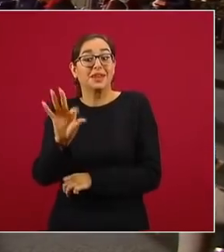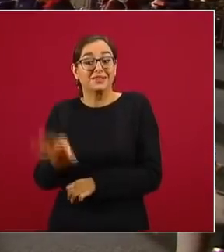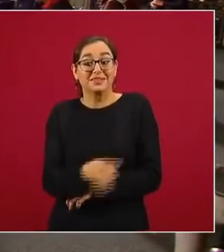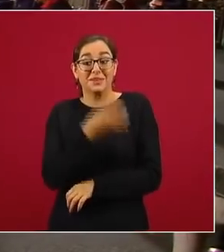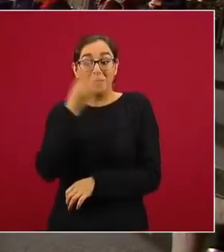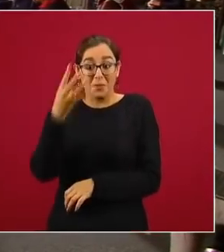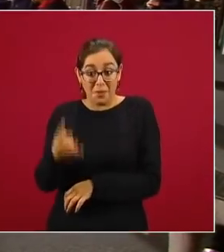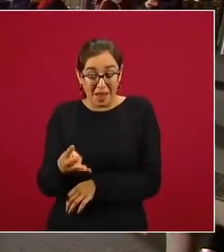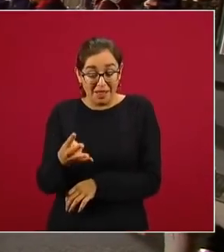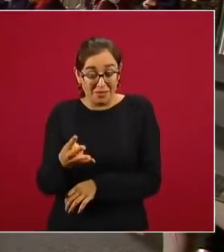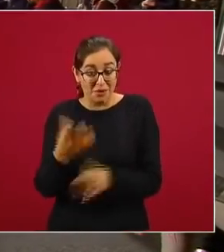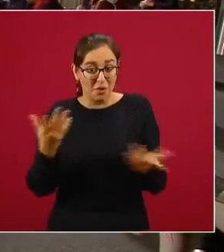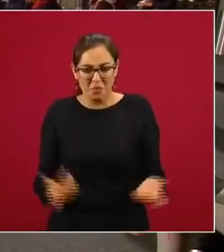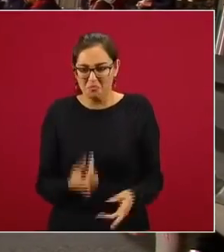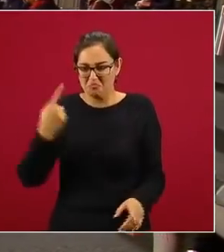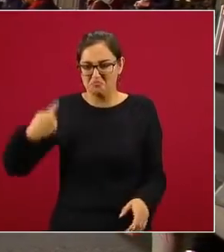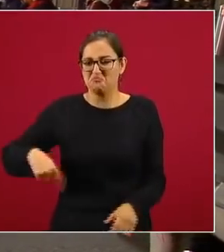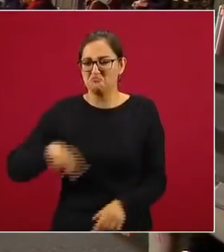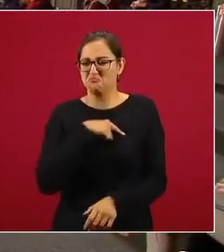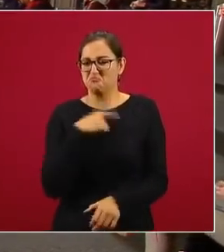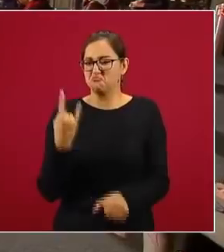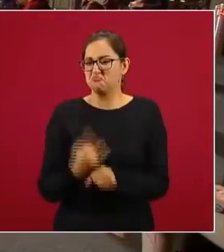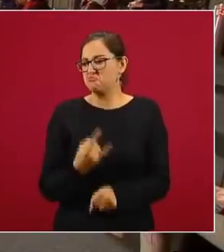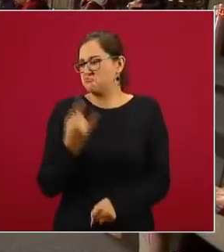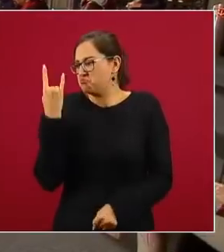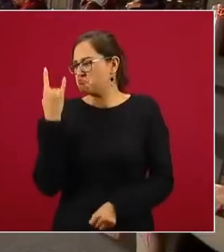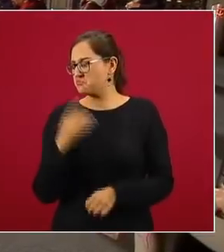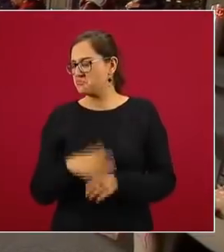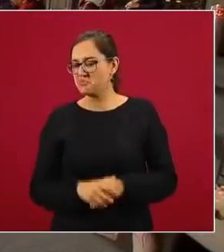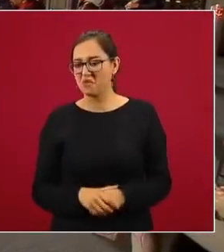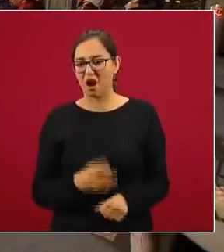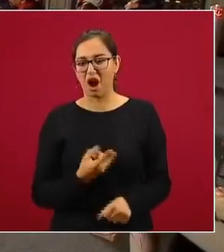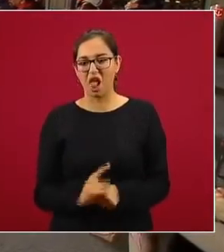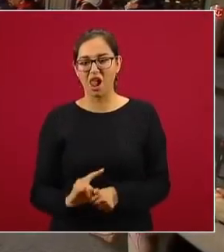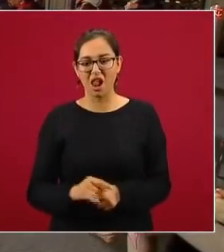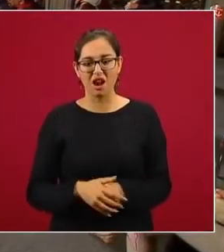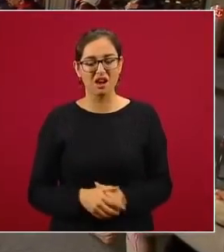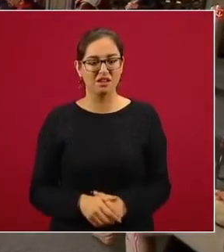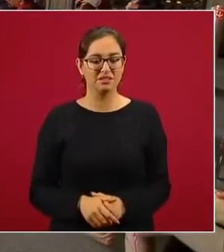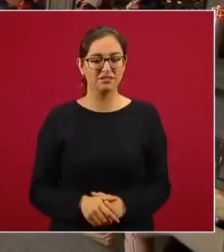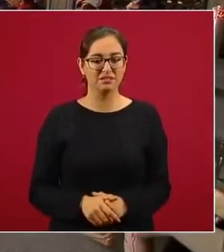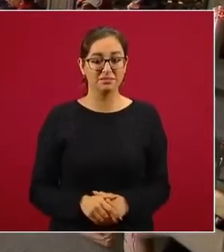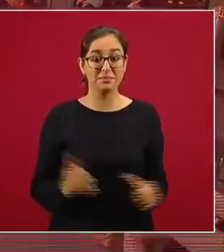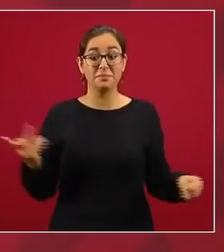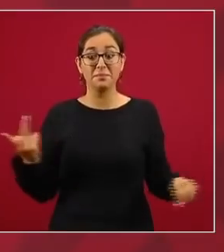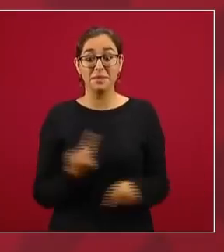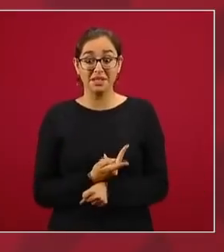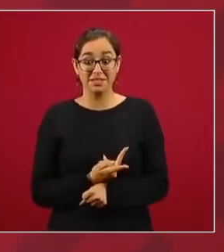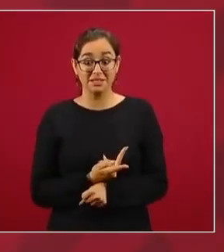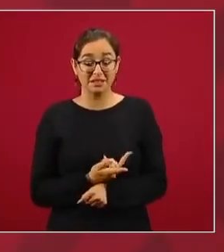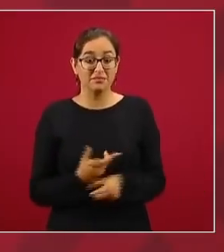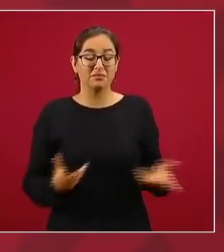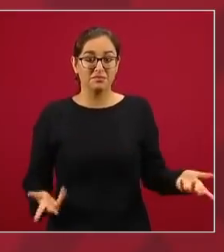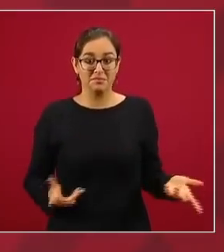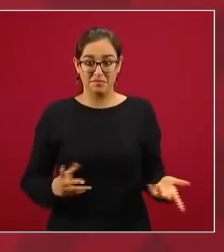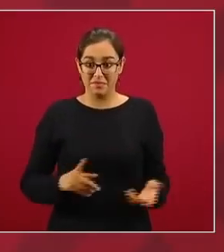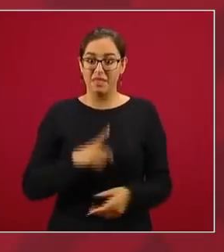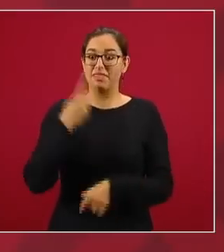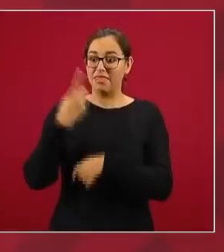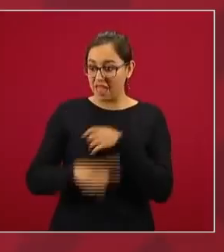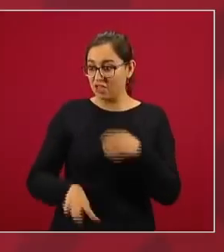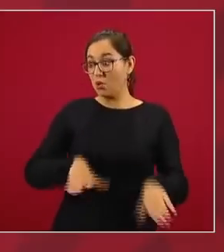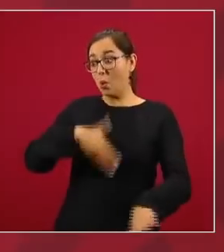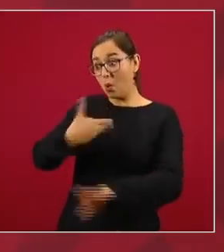porque si no cumplimos ese convenio, podrían haber represalias para México.